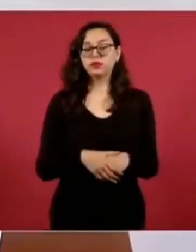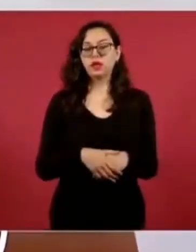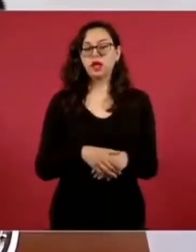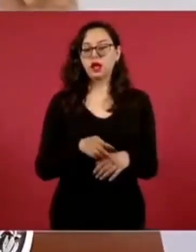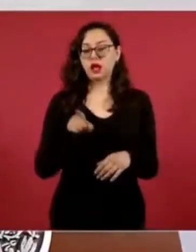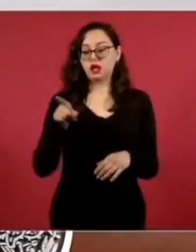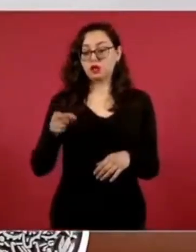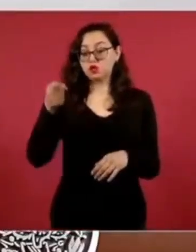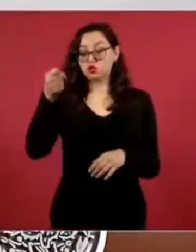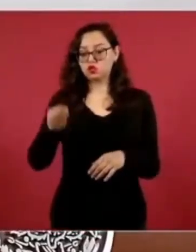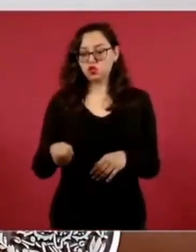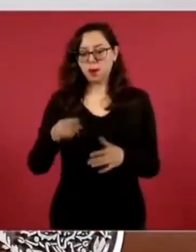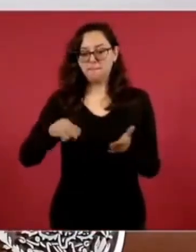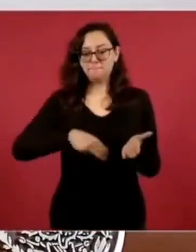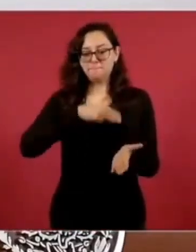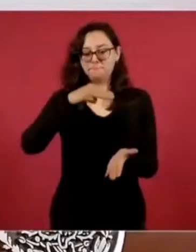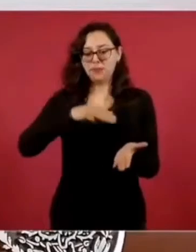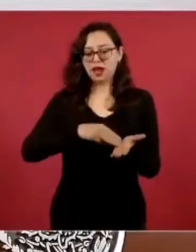Cancún.